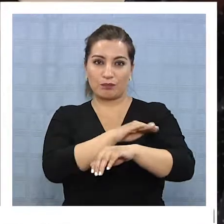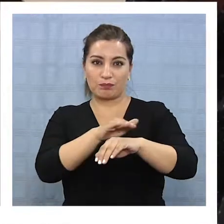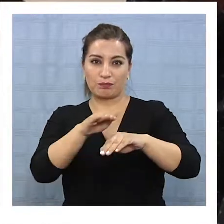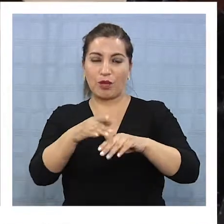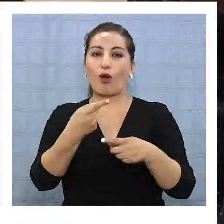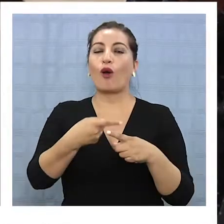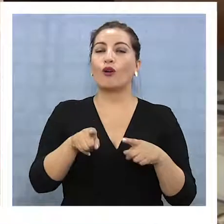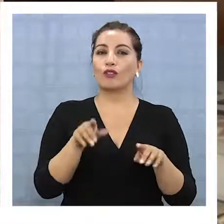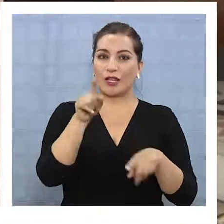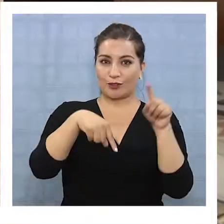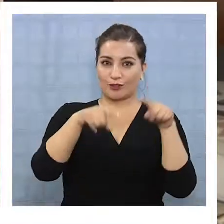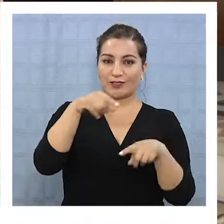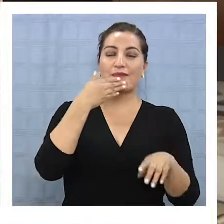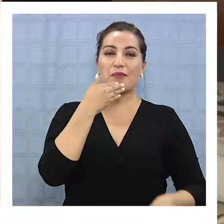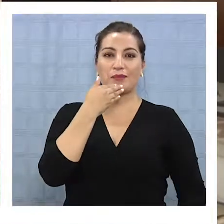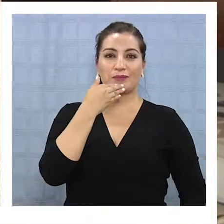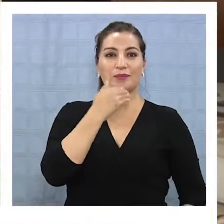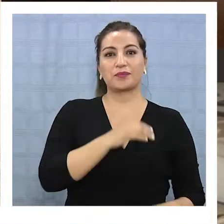comodidades.